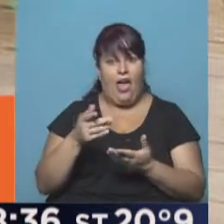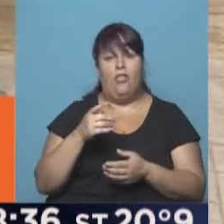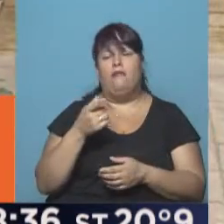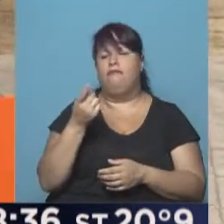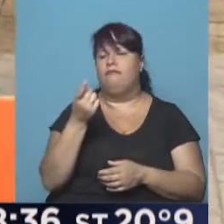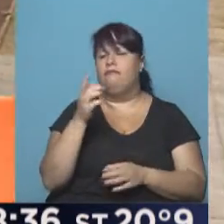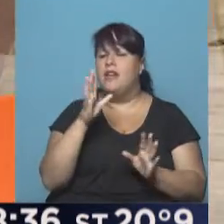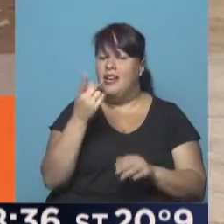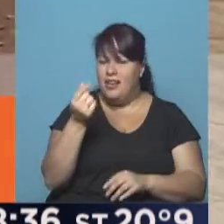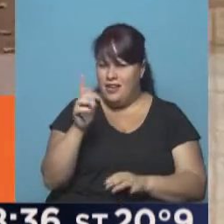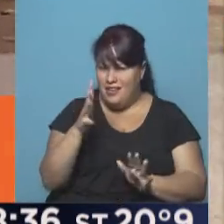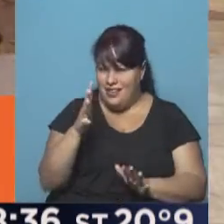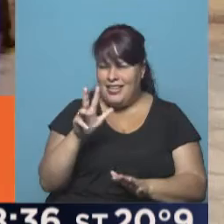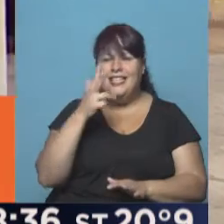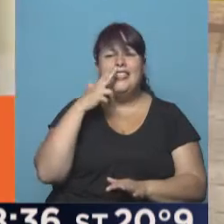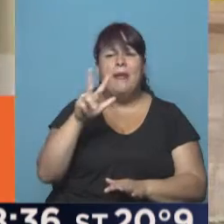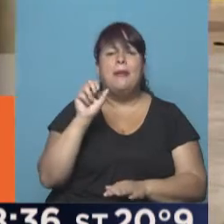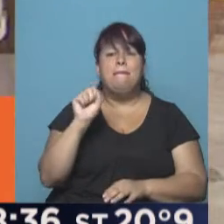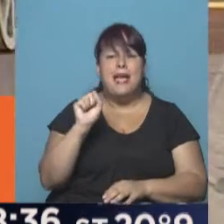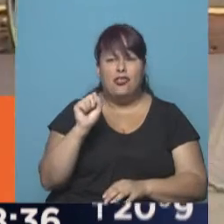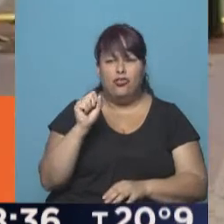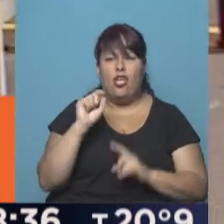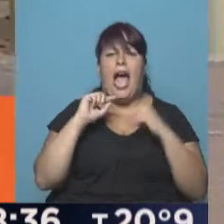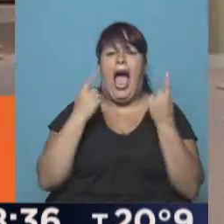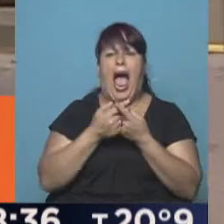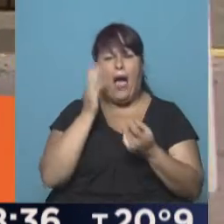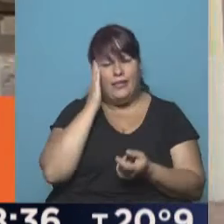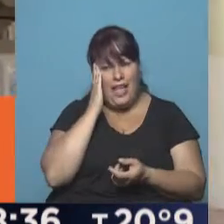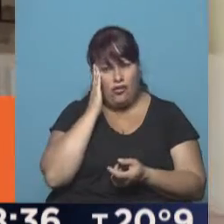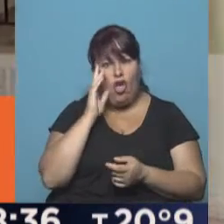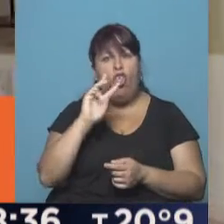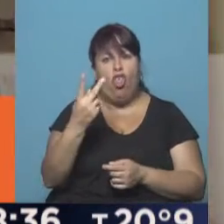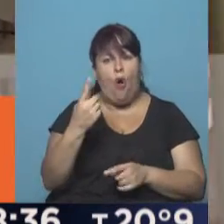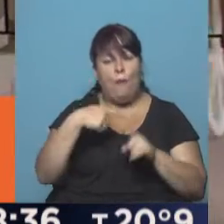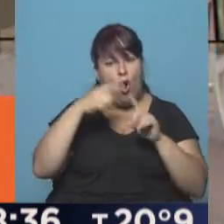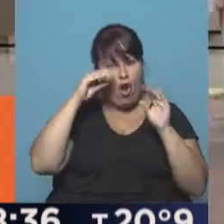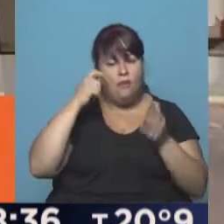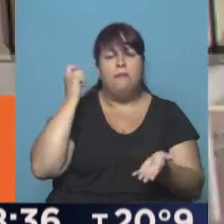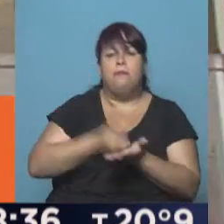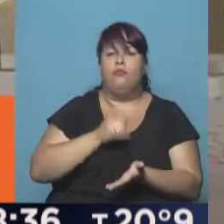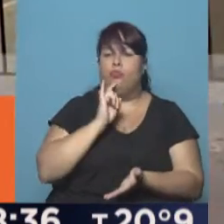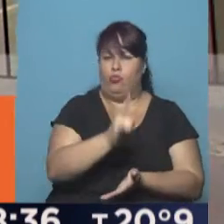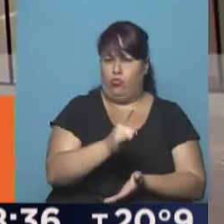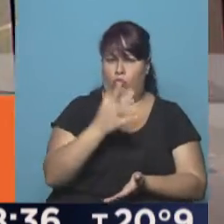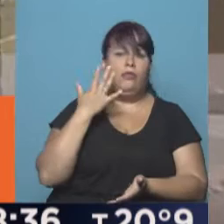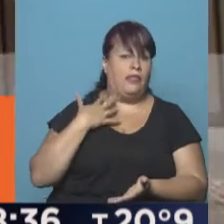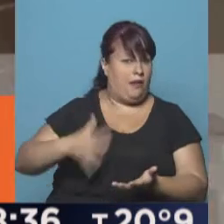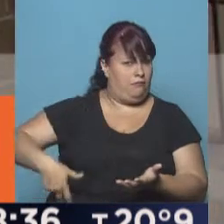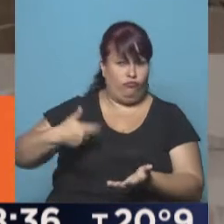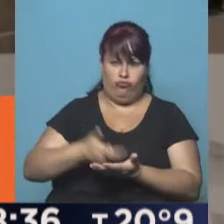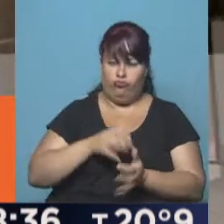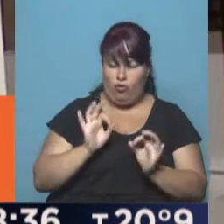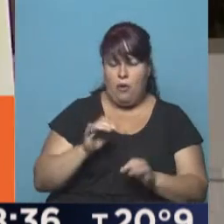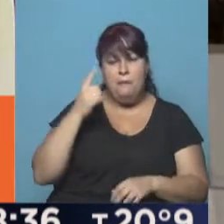aproximado de 3.000 pesos, la habitación doble por noche, va a hacer cargo justamente Carlos de esto,